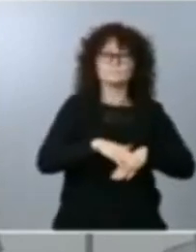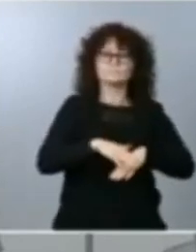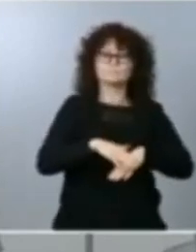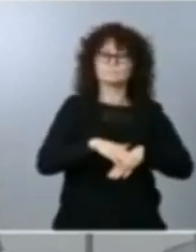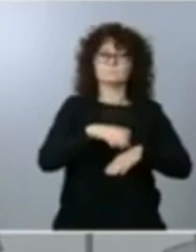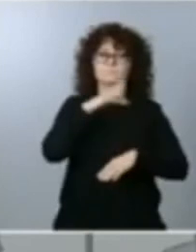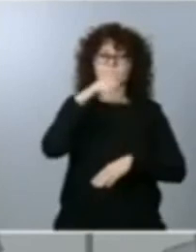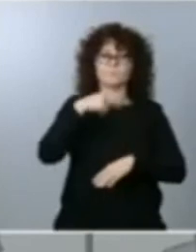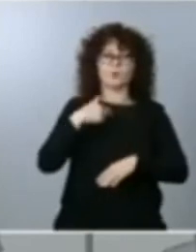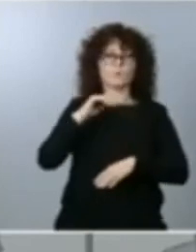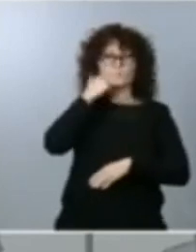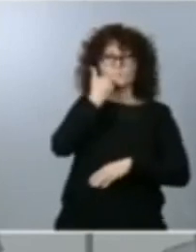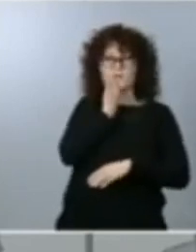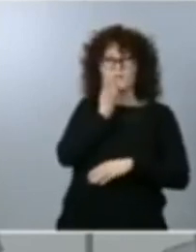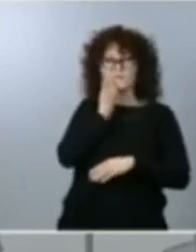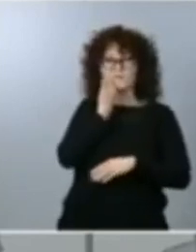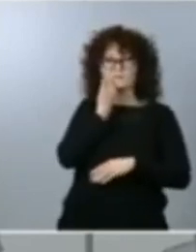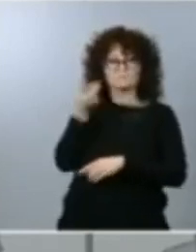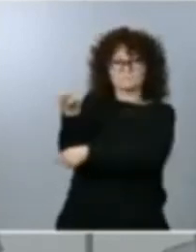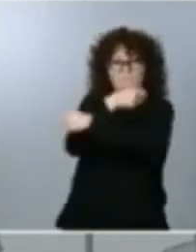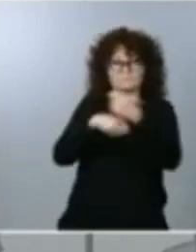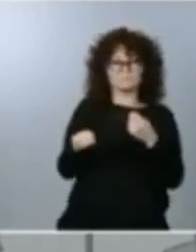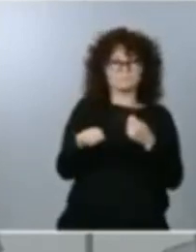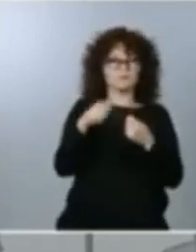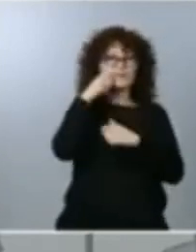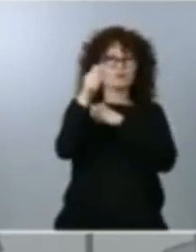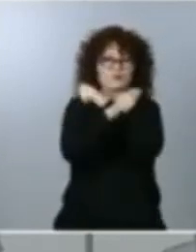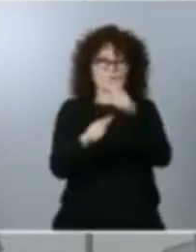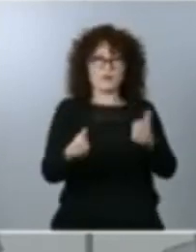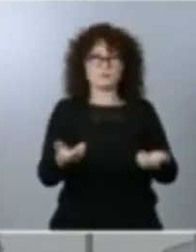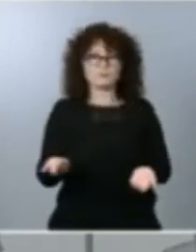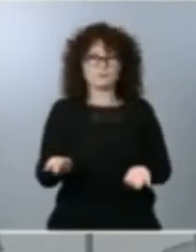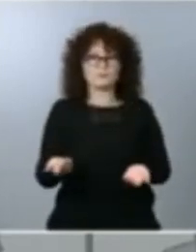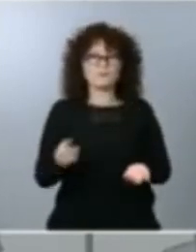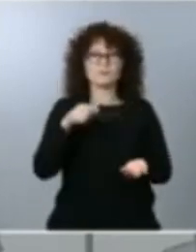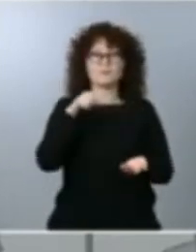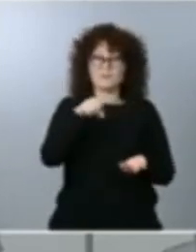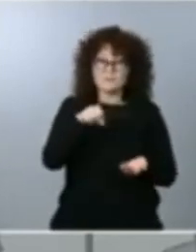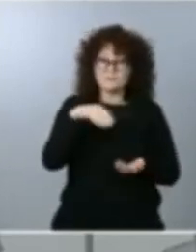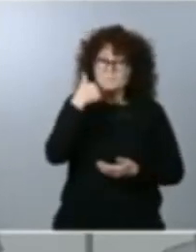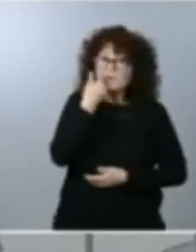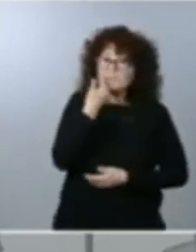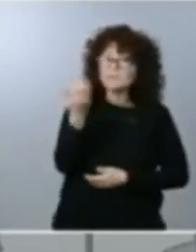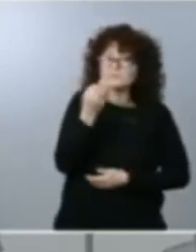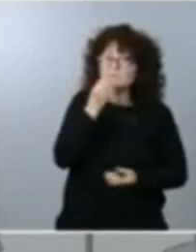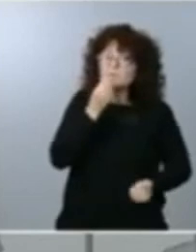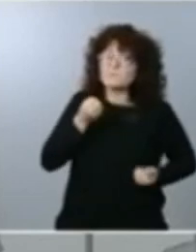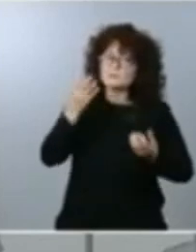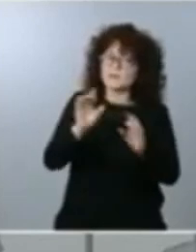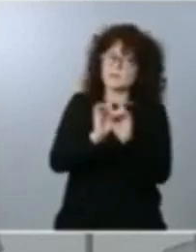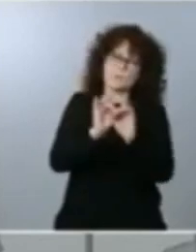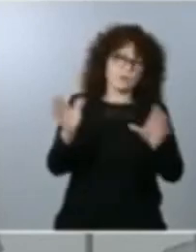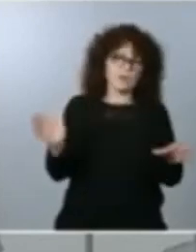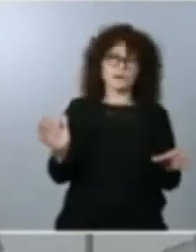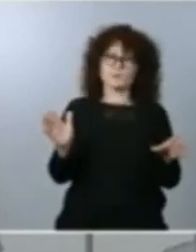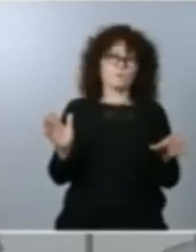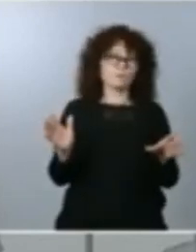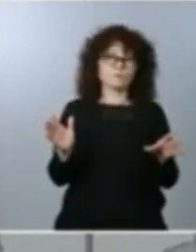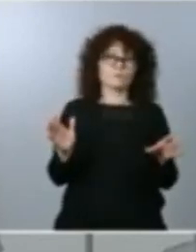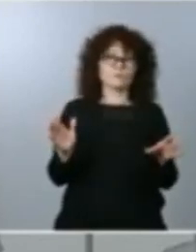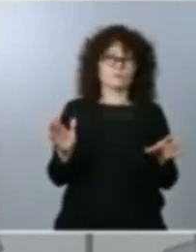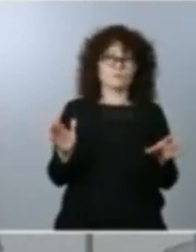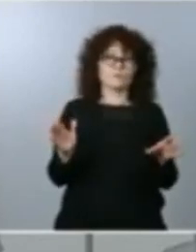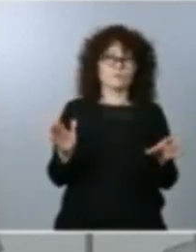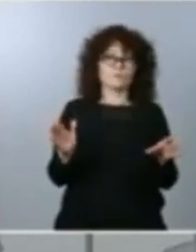humanos y a esas mafias que trafican con seres humanos hay que trasladarles un mensaje rotundo rotundo y eso significa